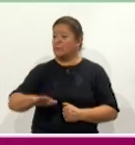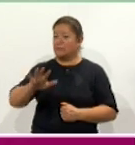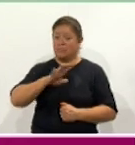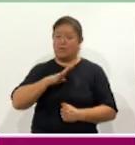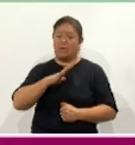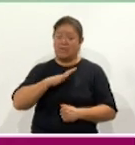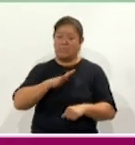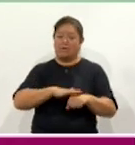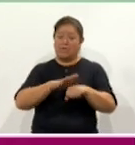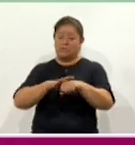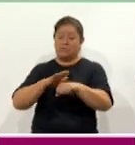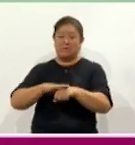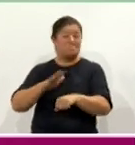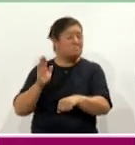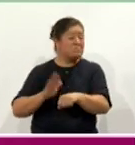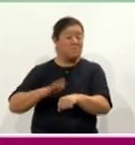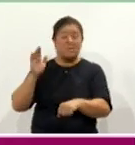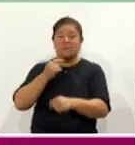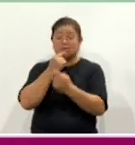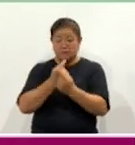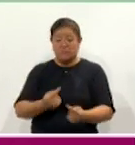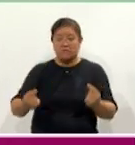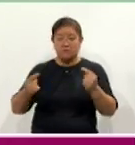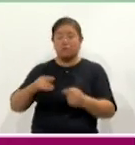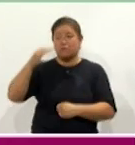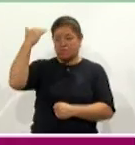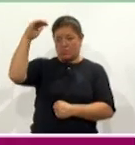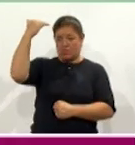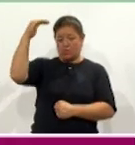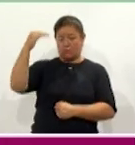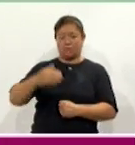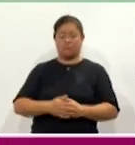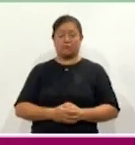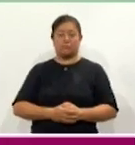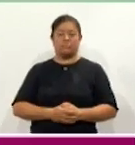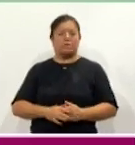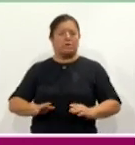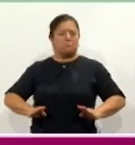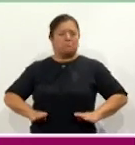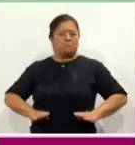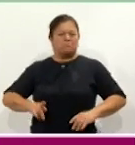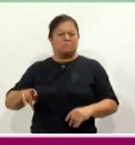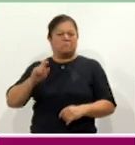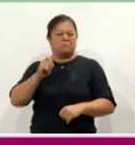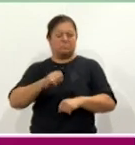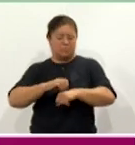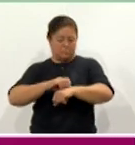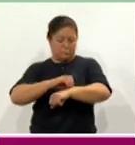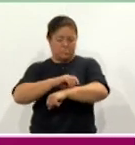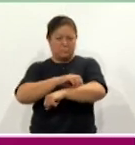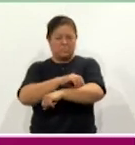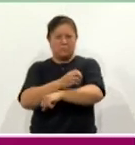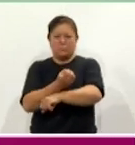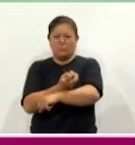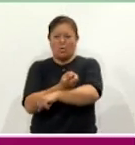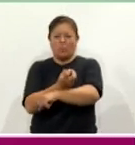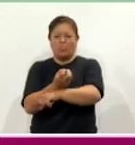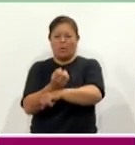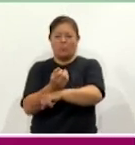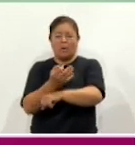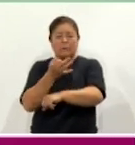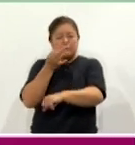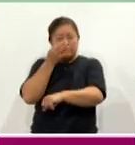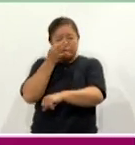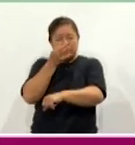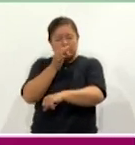generalmente niños y también adultos, que se caracteriza por un salpullido fino que tiene